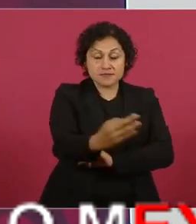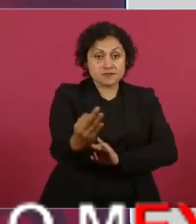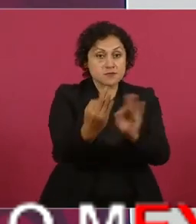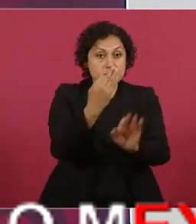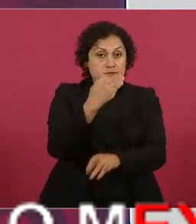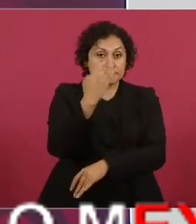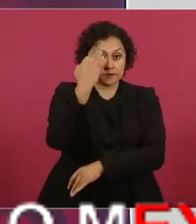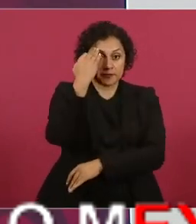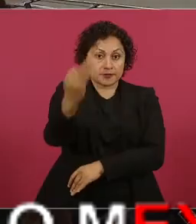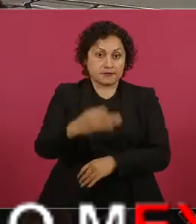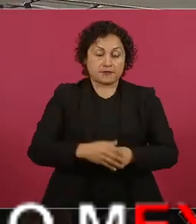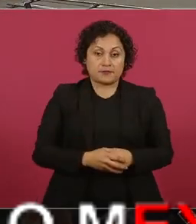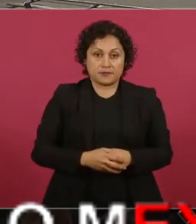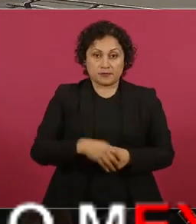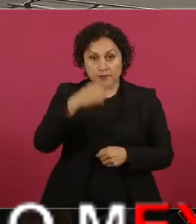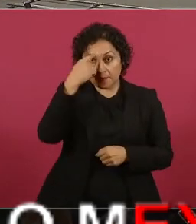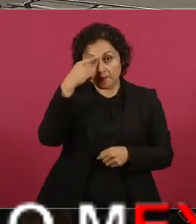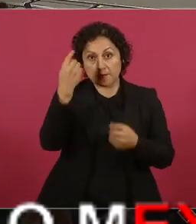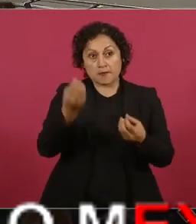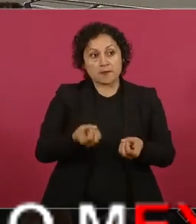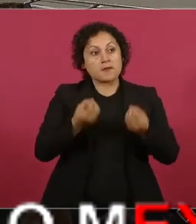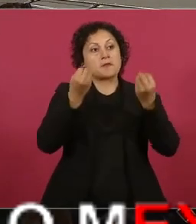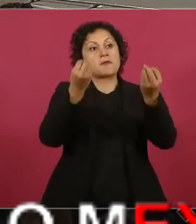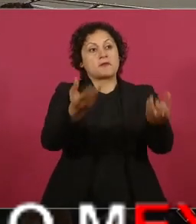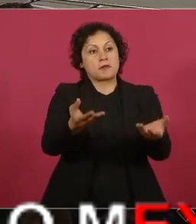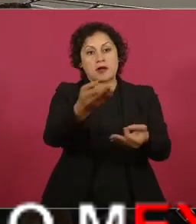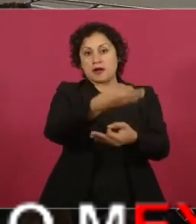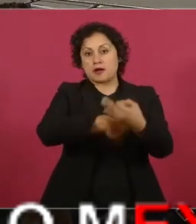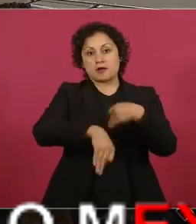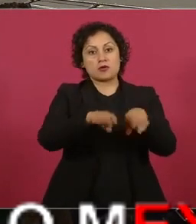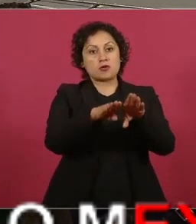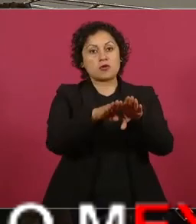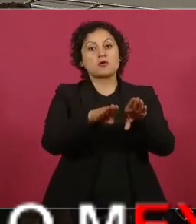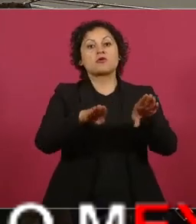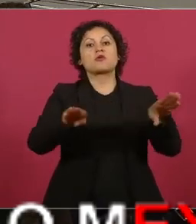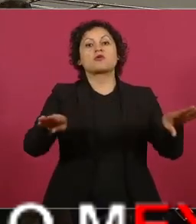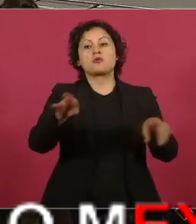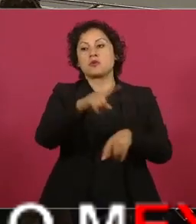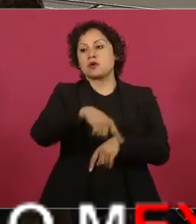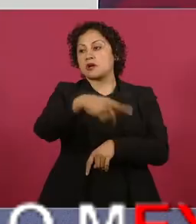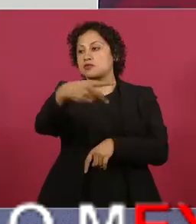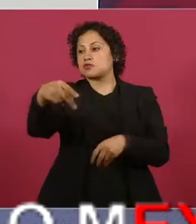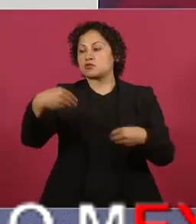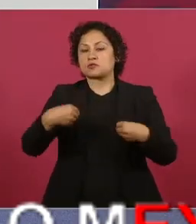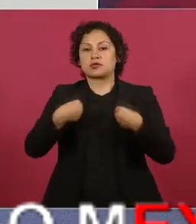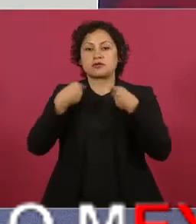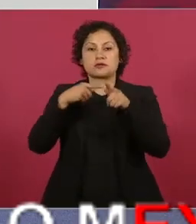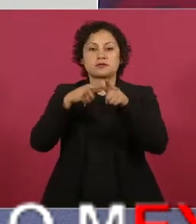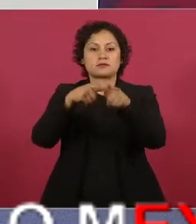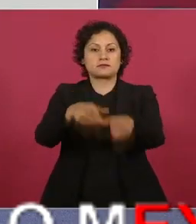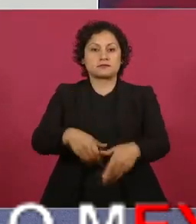condiciones de igualdad para continuar con su proyecto de vida.